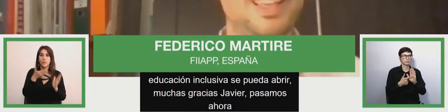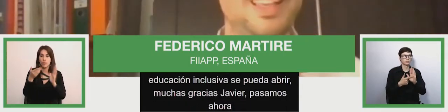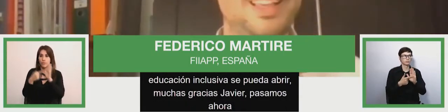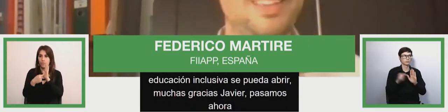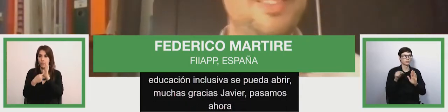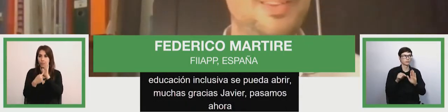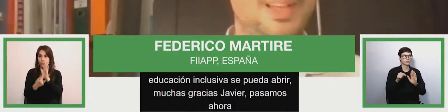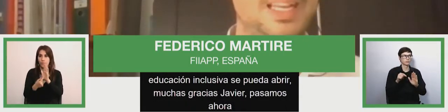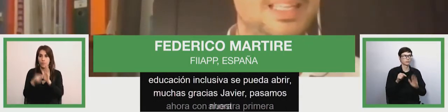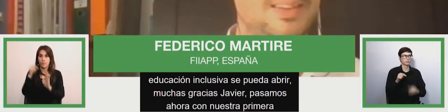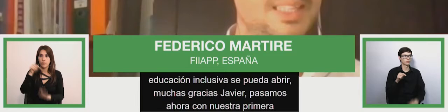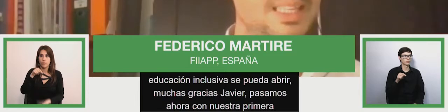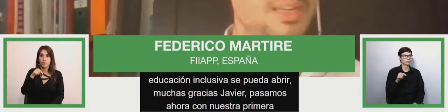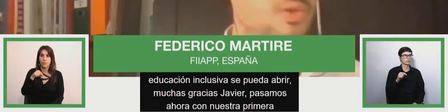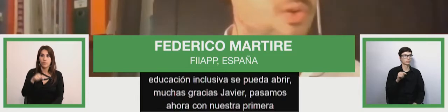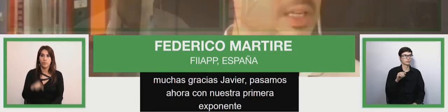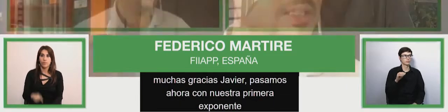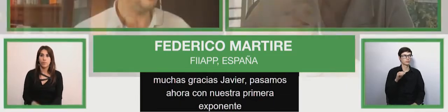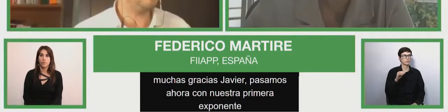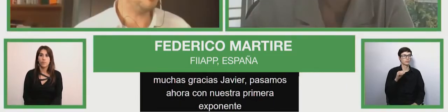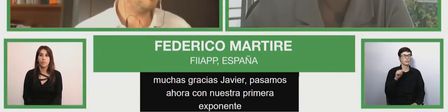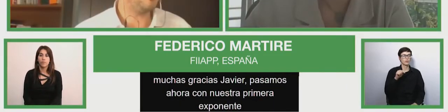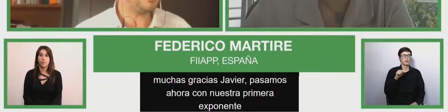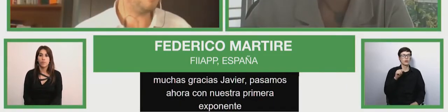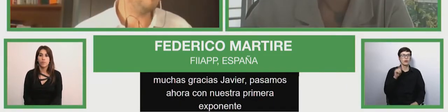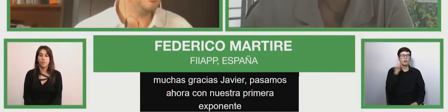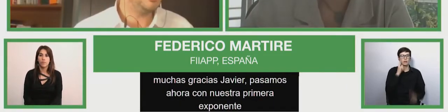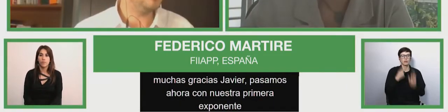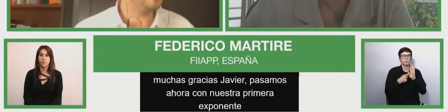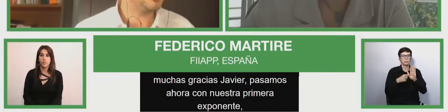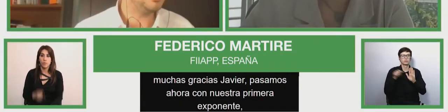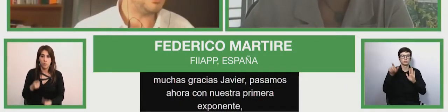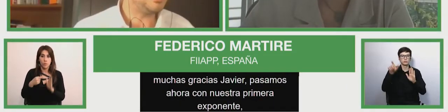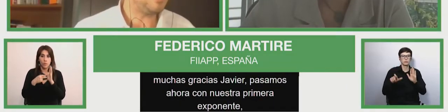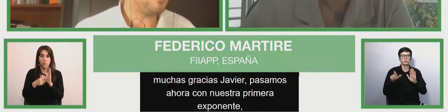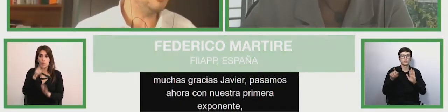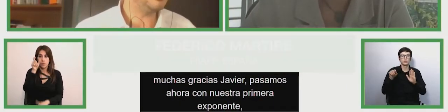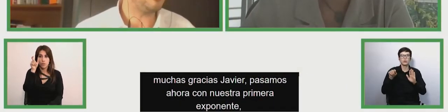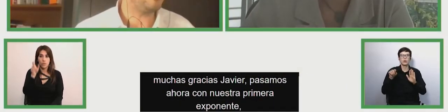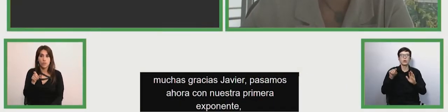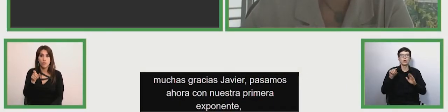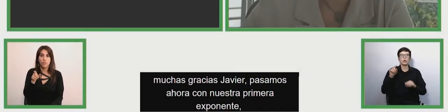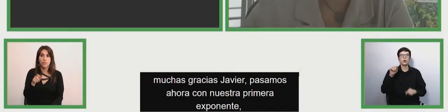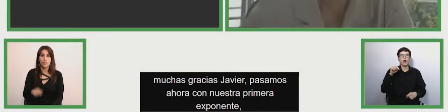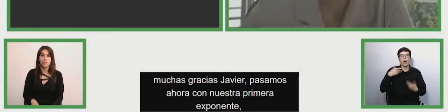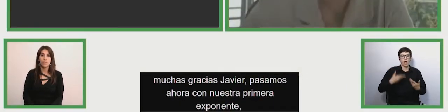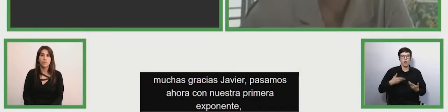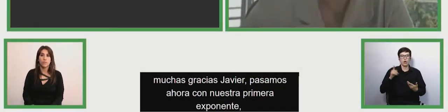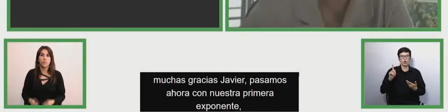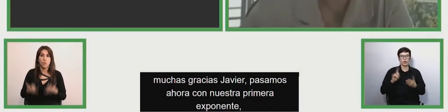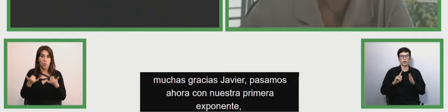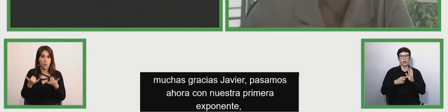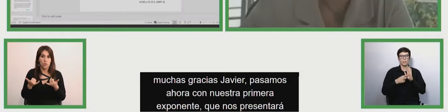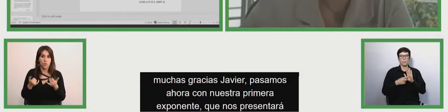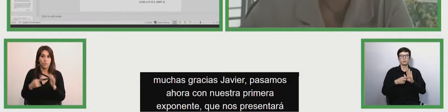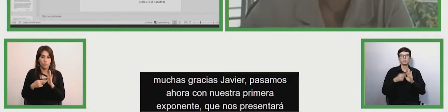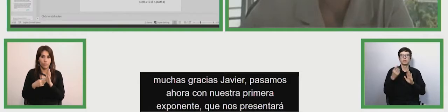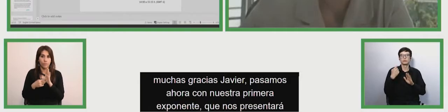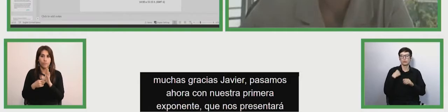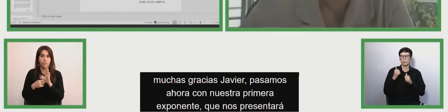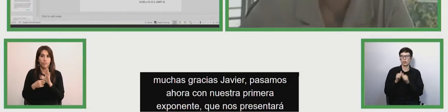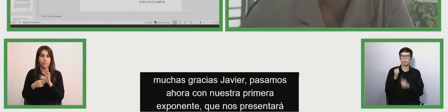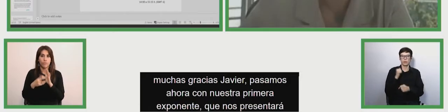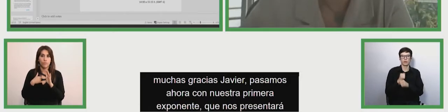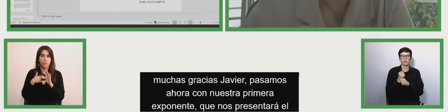femenina, con Ciencia Berizuela, que nos presentará el trabajo desarrollado por UNICEF para fortalecer la